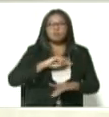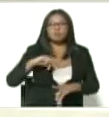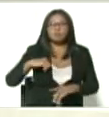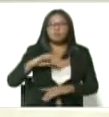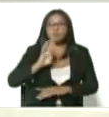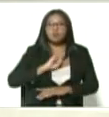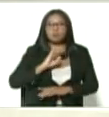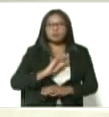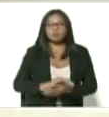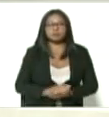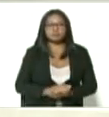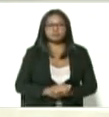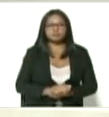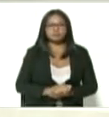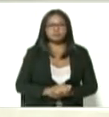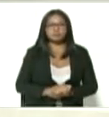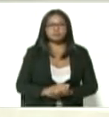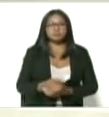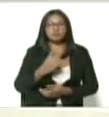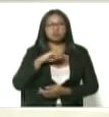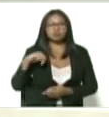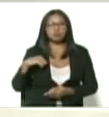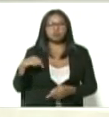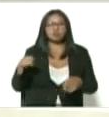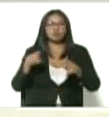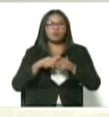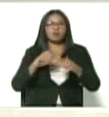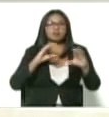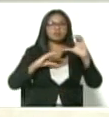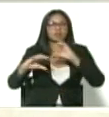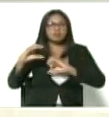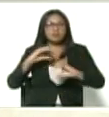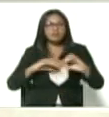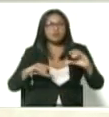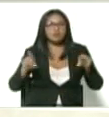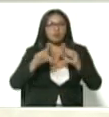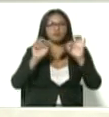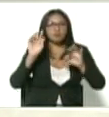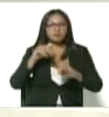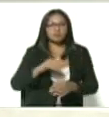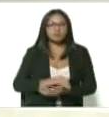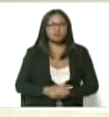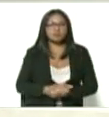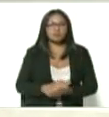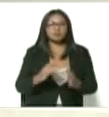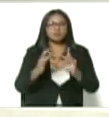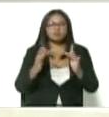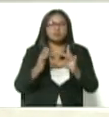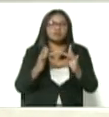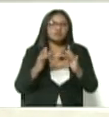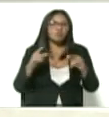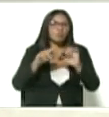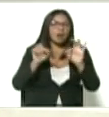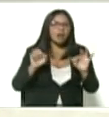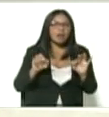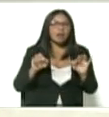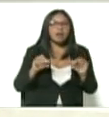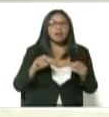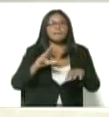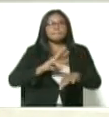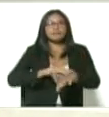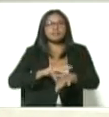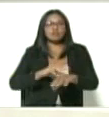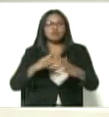esto también contribuye al conocimiento científico al conocimiento médico y avanzar nosotros también en toda una